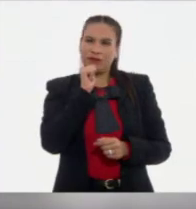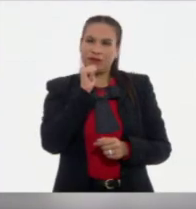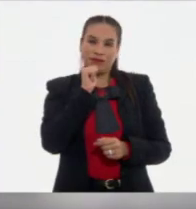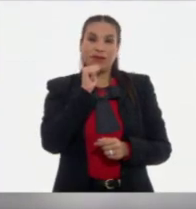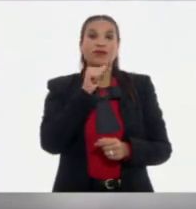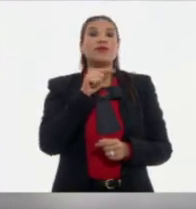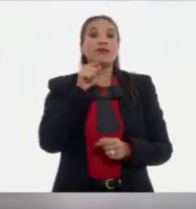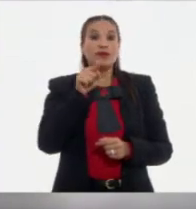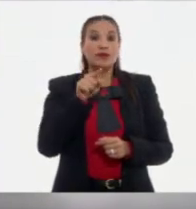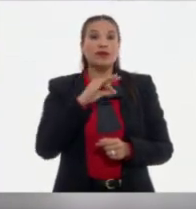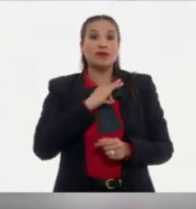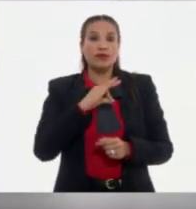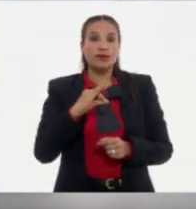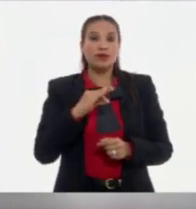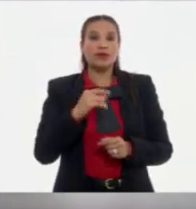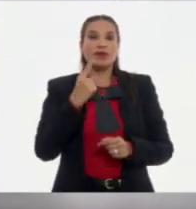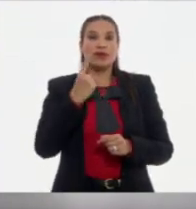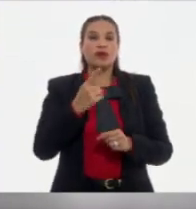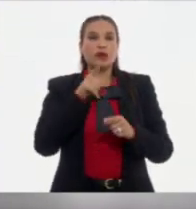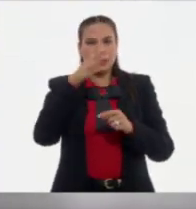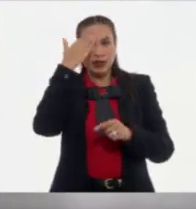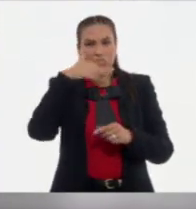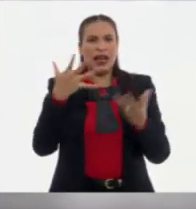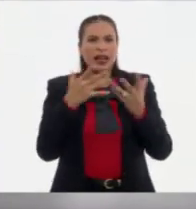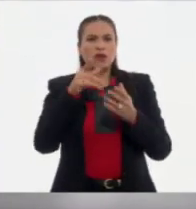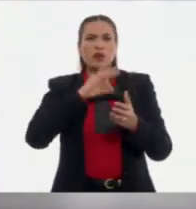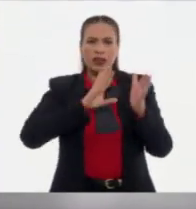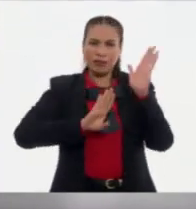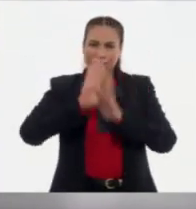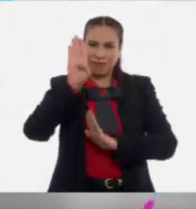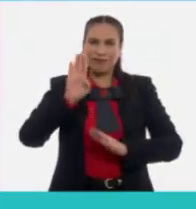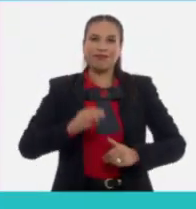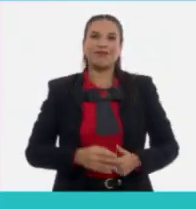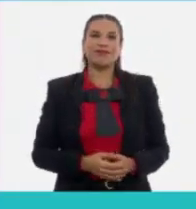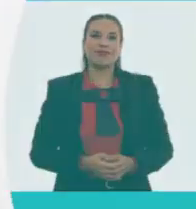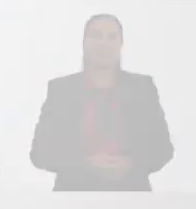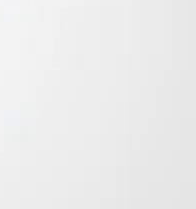no se puede, porque solamente tú sabes hasta dónde puedes llegar.